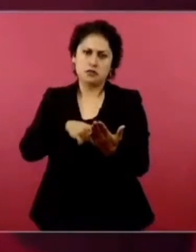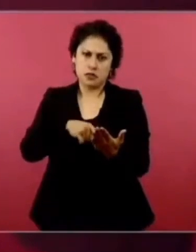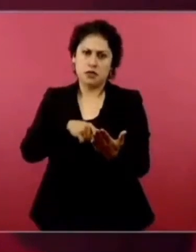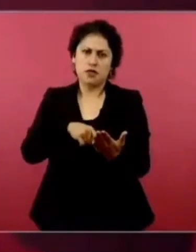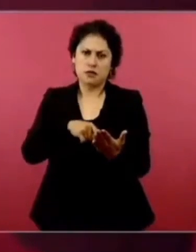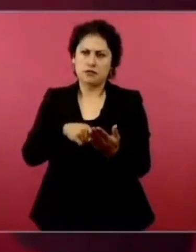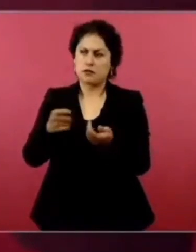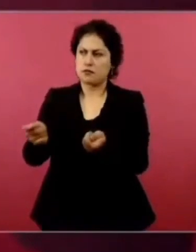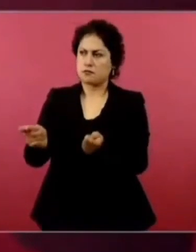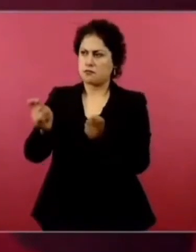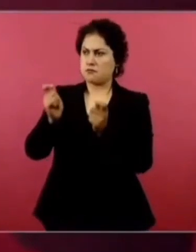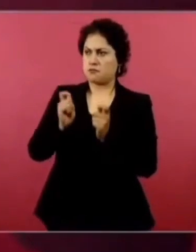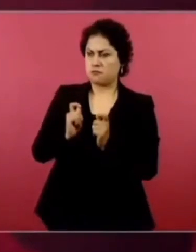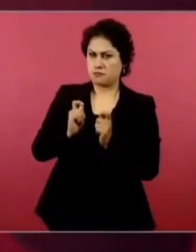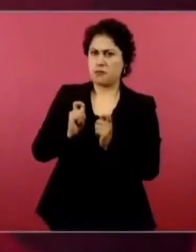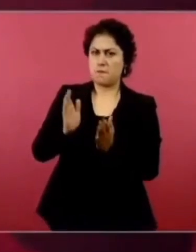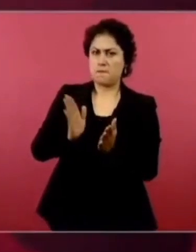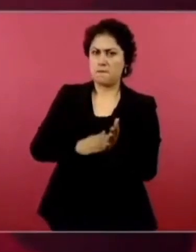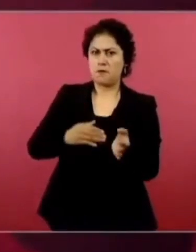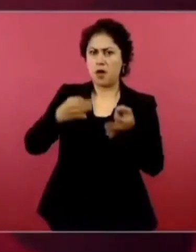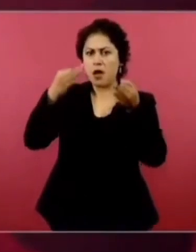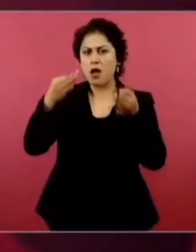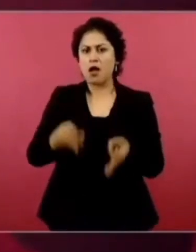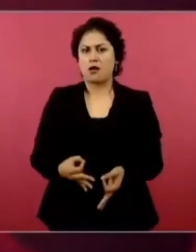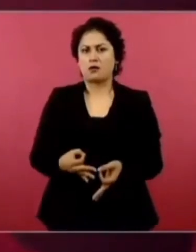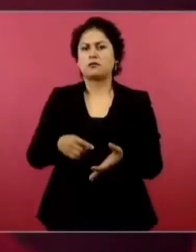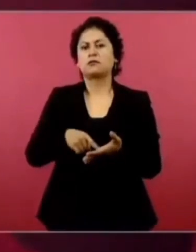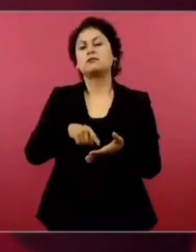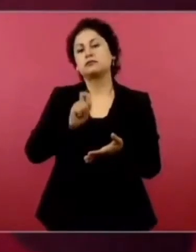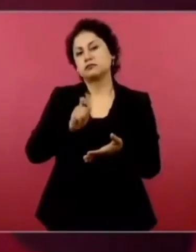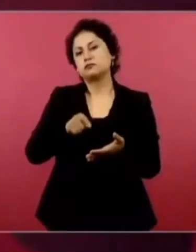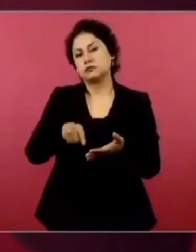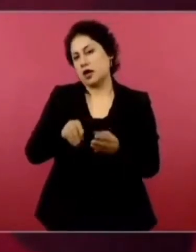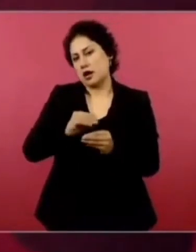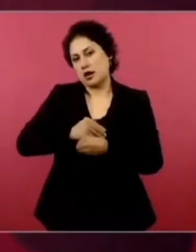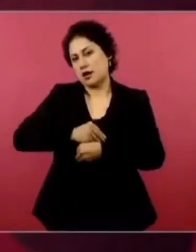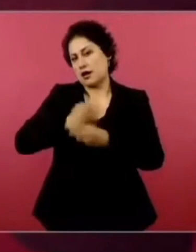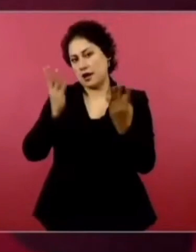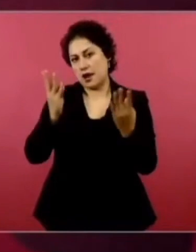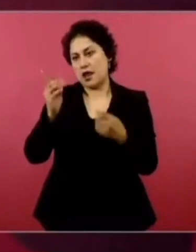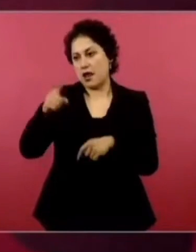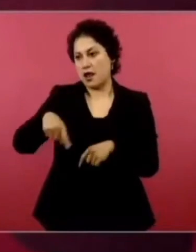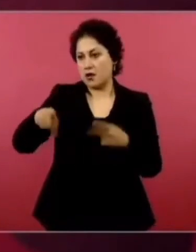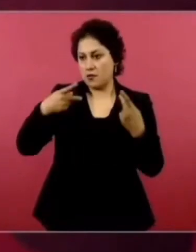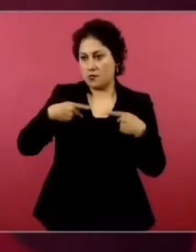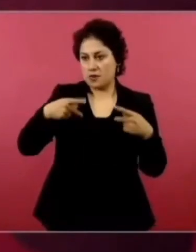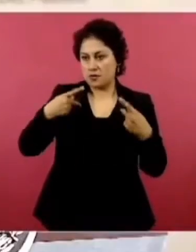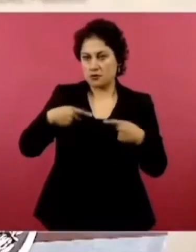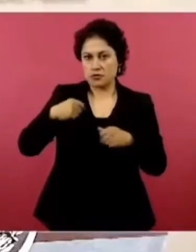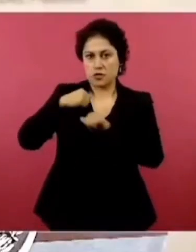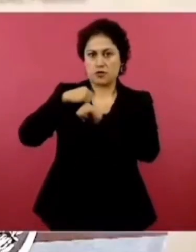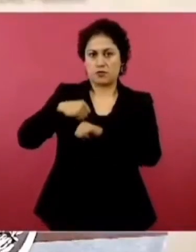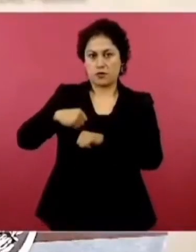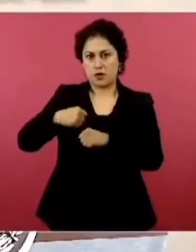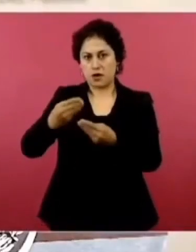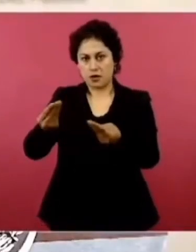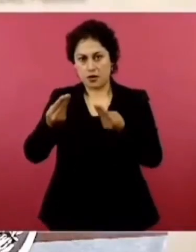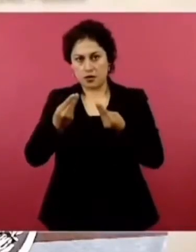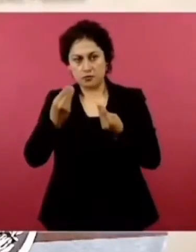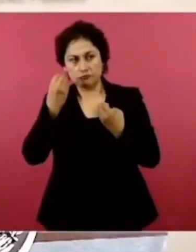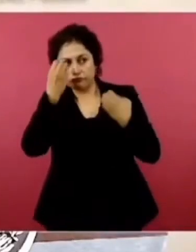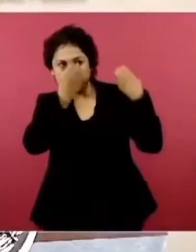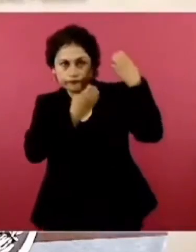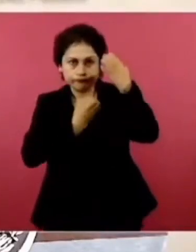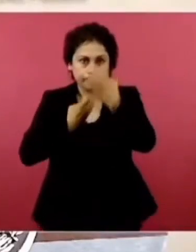debida entrega-recepción, que implica también revisión de las autoridades que reciben. Y por otra parte,